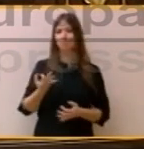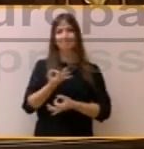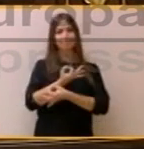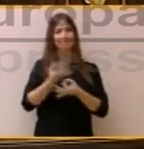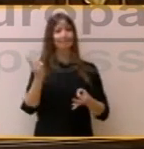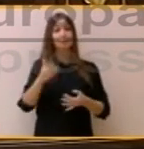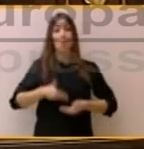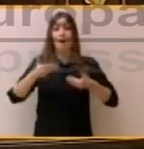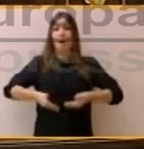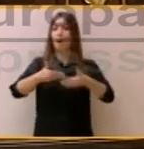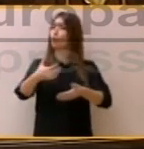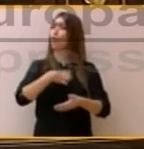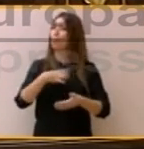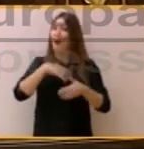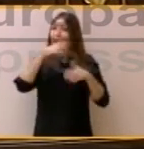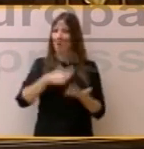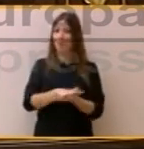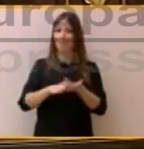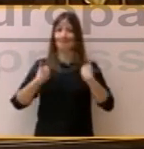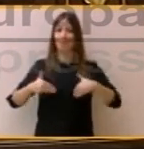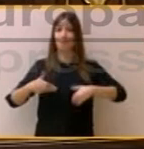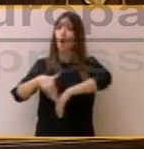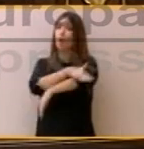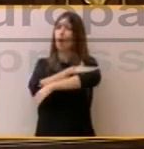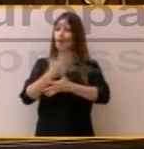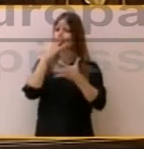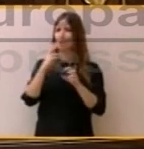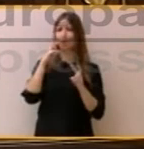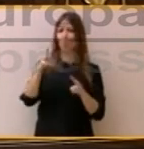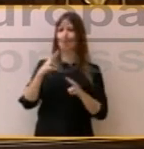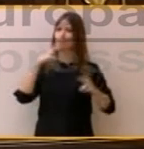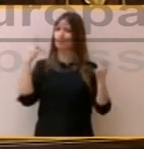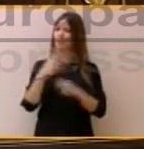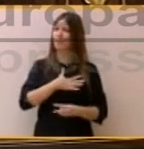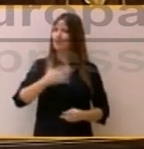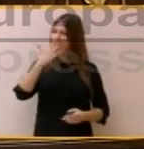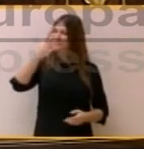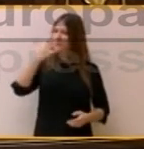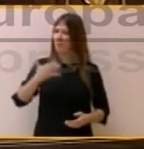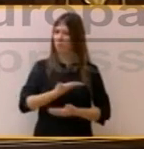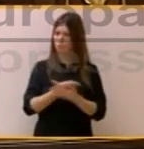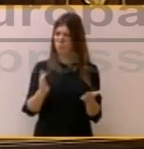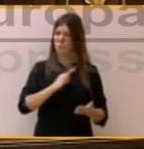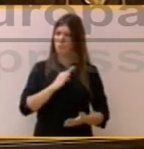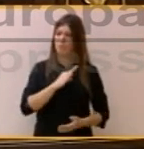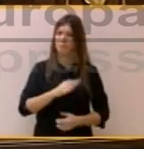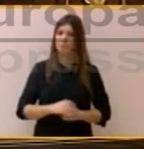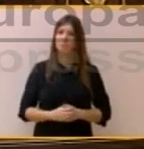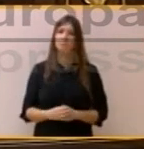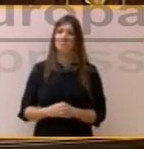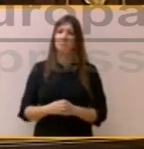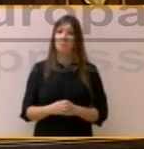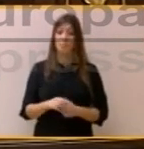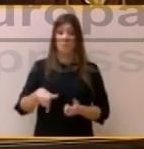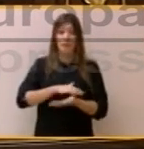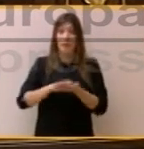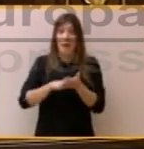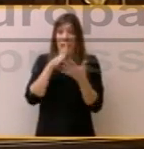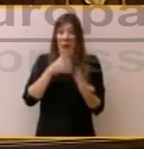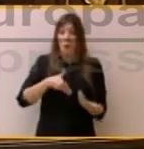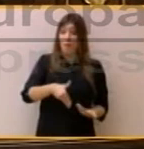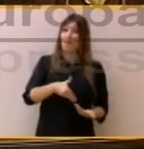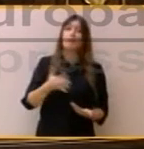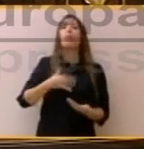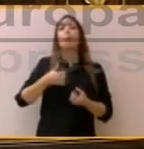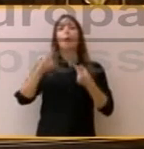que este Gobierno se ha tomado muy en serio. Muy en serio, señorías. Lo que nos toca de forma inmediata es garantizar a los